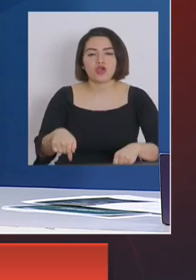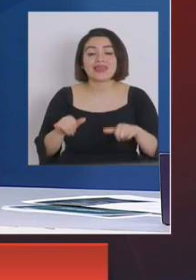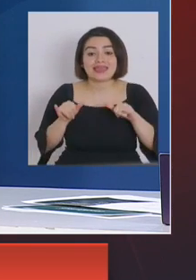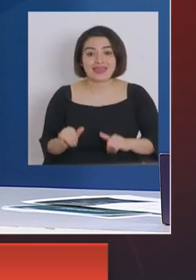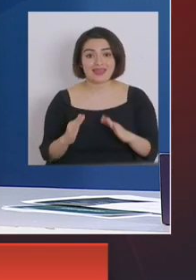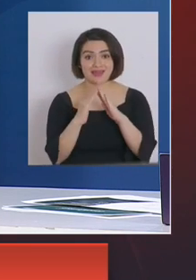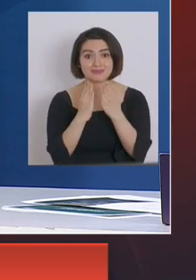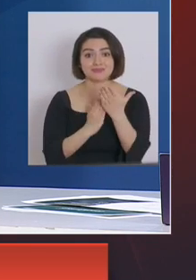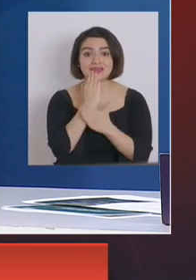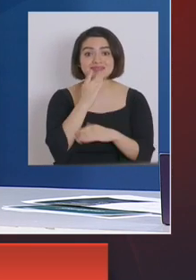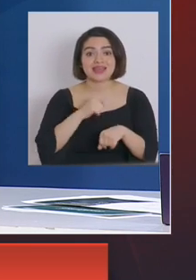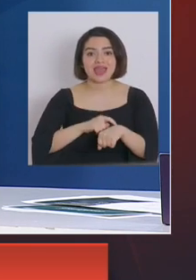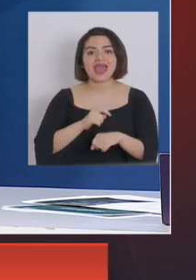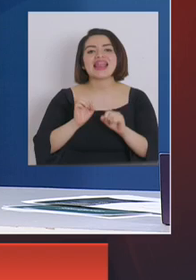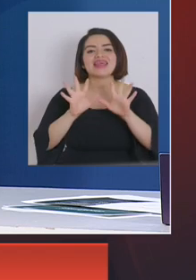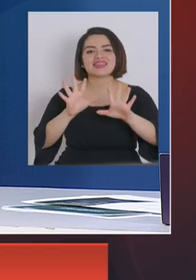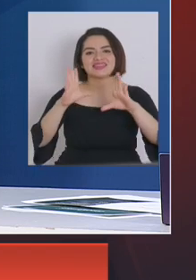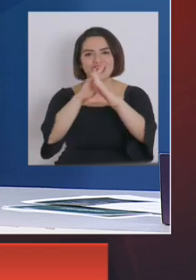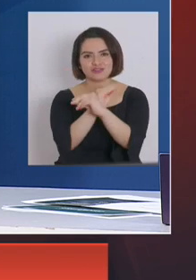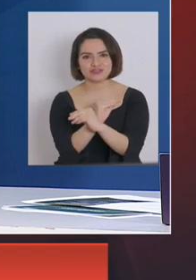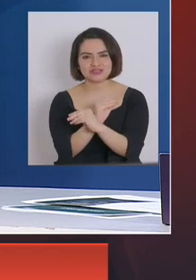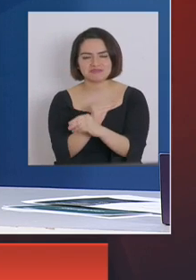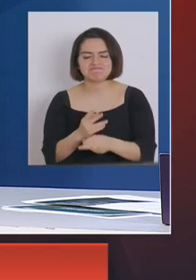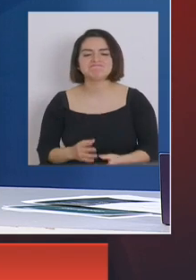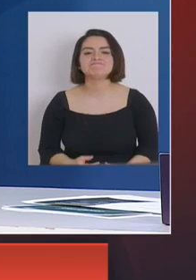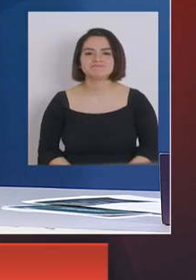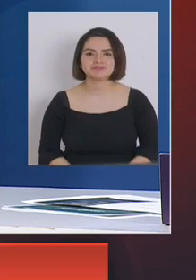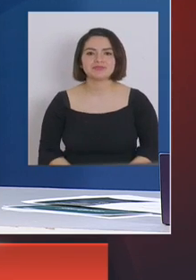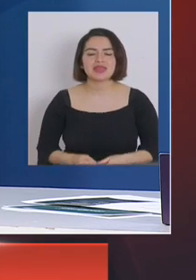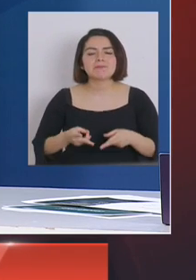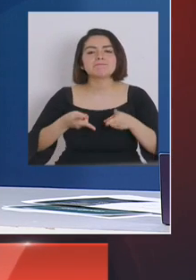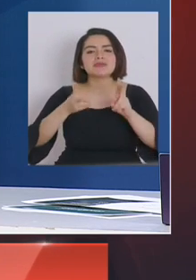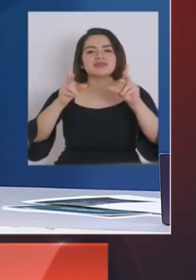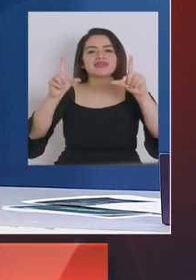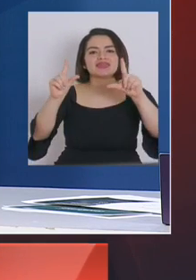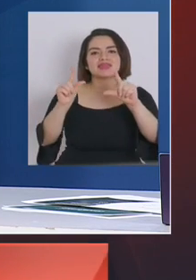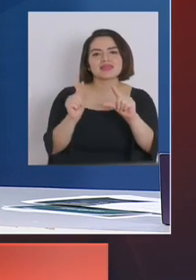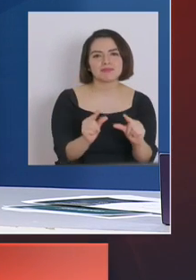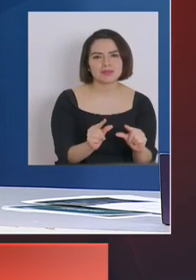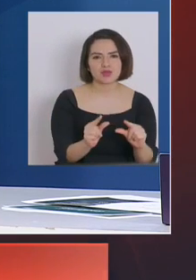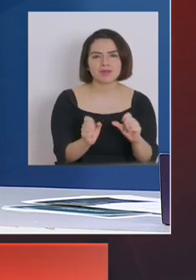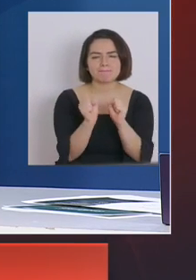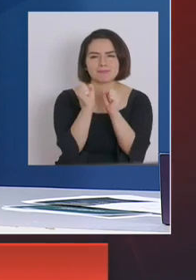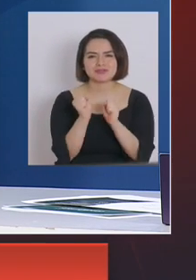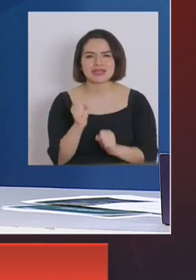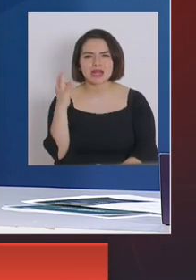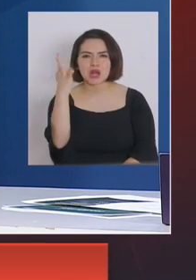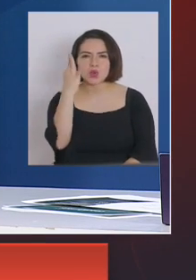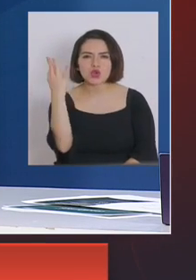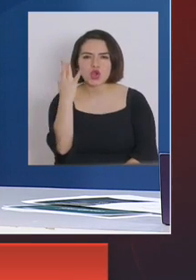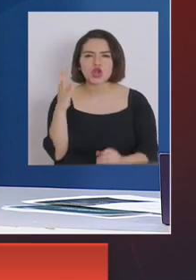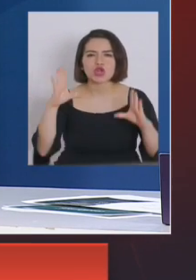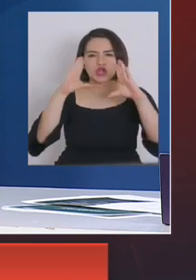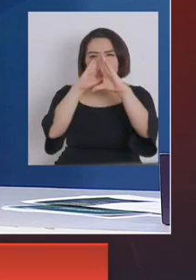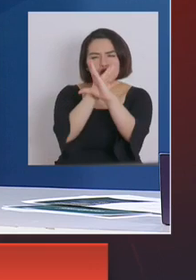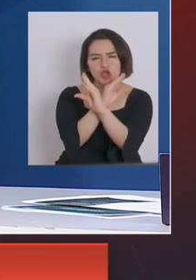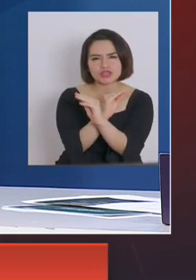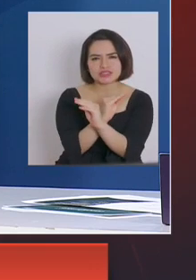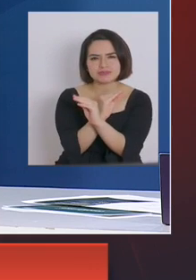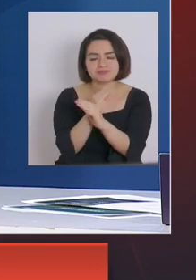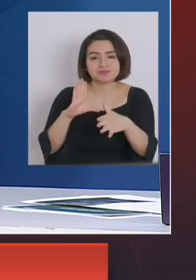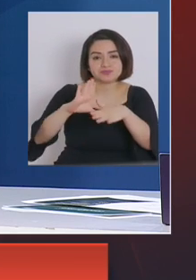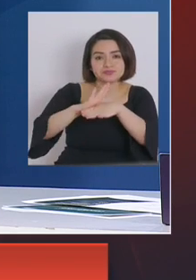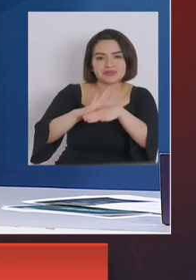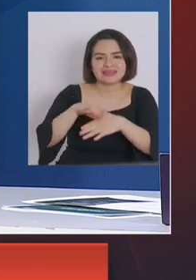22 horas que nos ha permitido obviamente disminuir la posibilidad de aquellas reuniones sociales en la noche que sabemos que